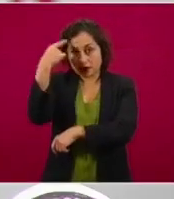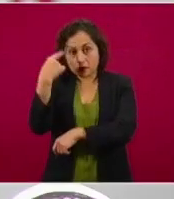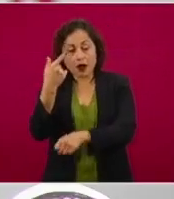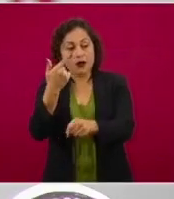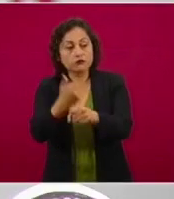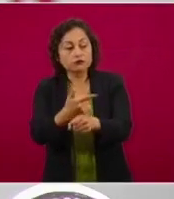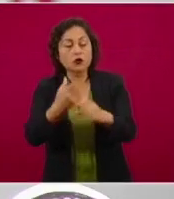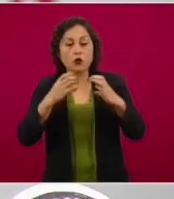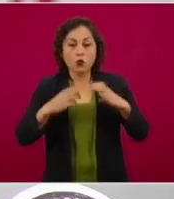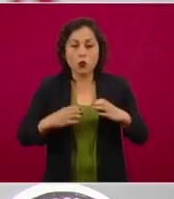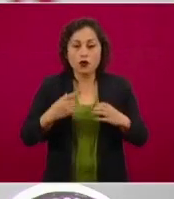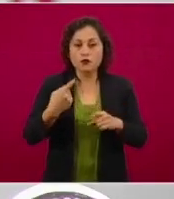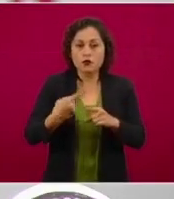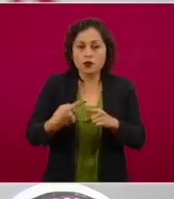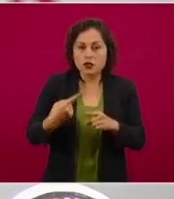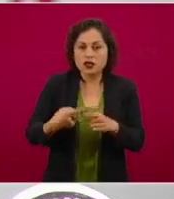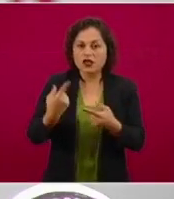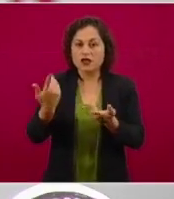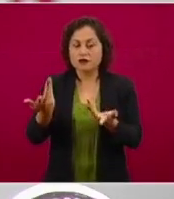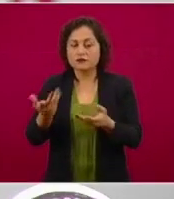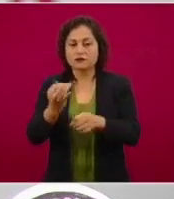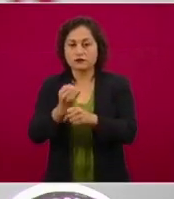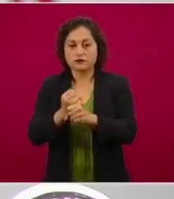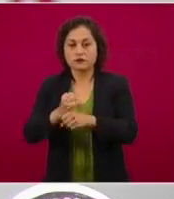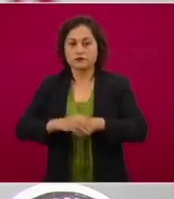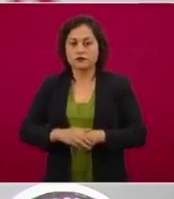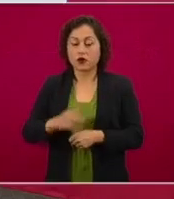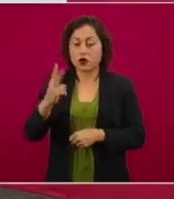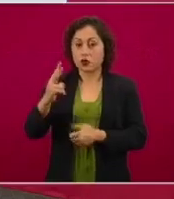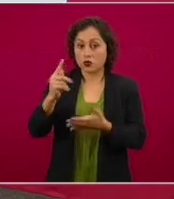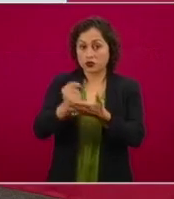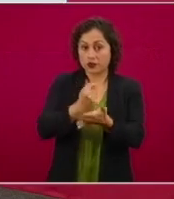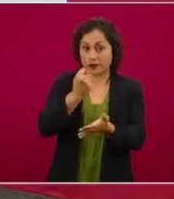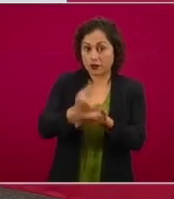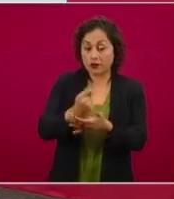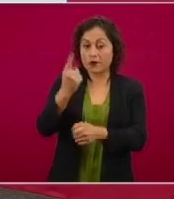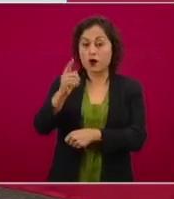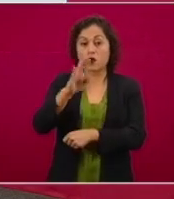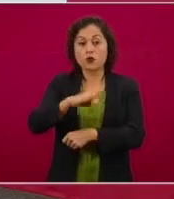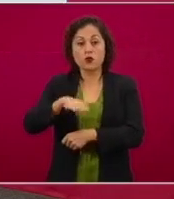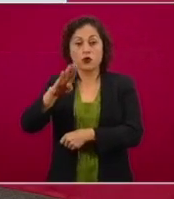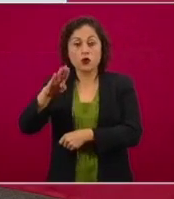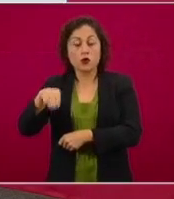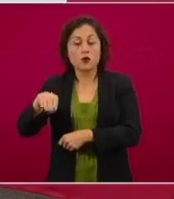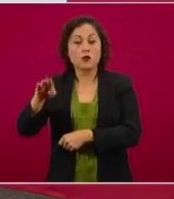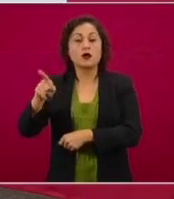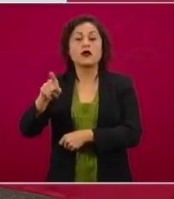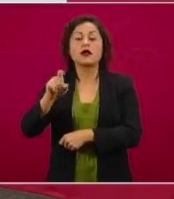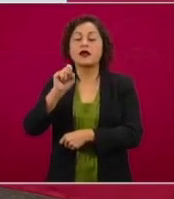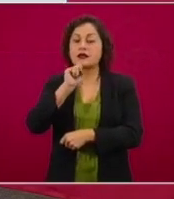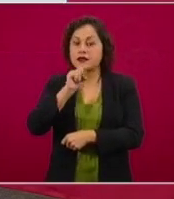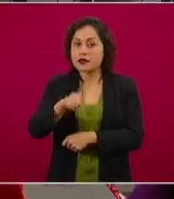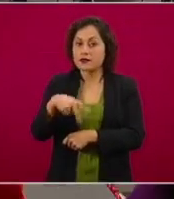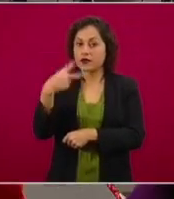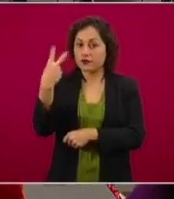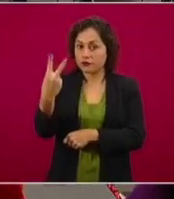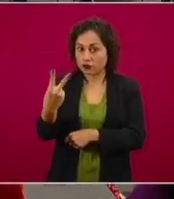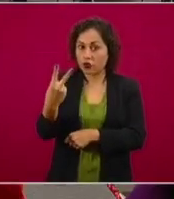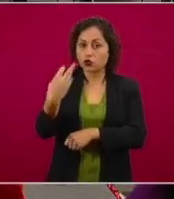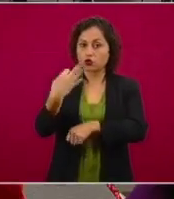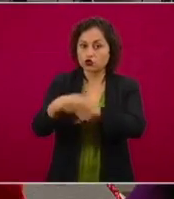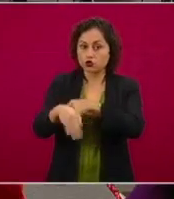resguardos construyéndose dos en Tamaulipas, uno en Morelia y se entregarán dos laboratorios móviles en